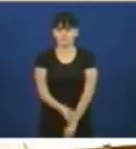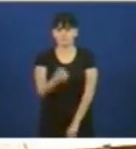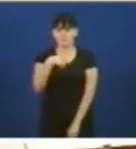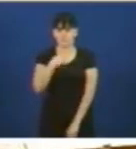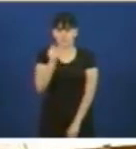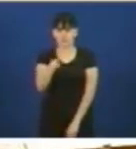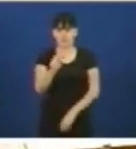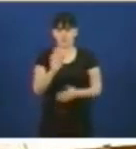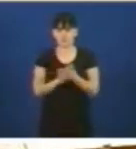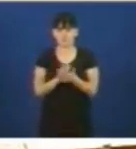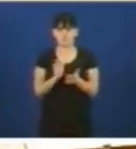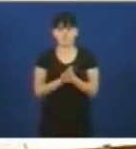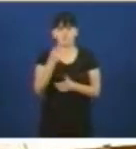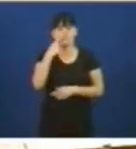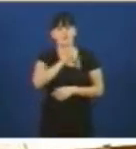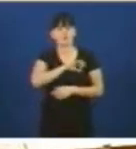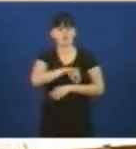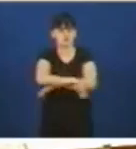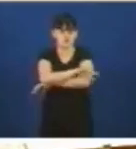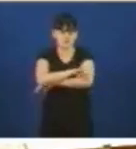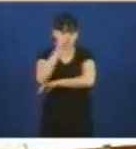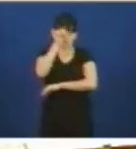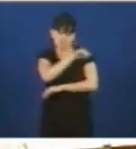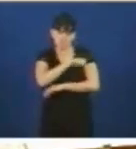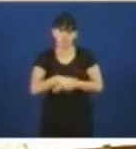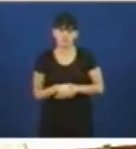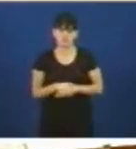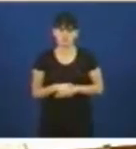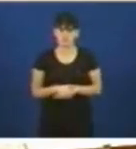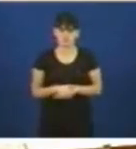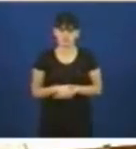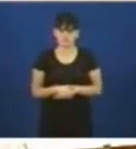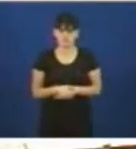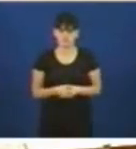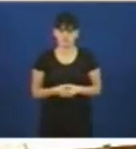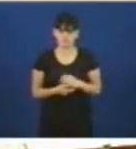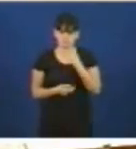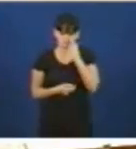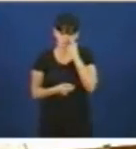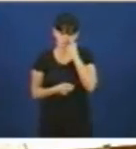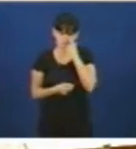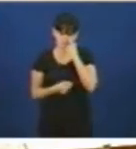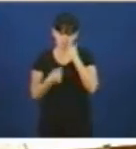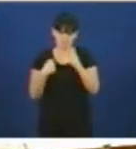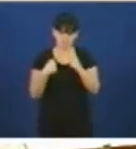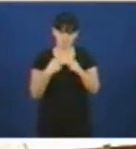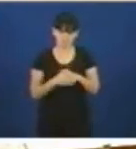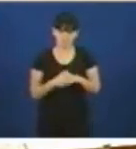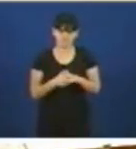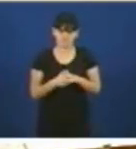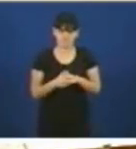grazie señor conselleiro señor conselleiro vou reducir a súa a súa